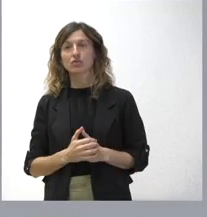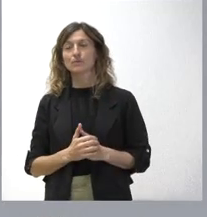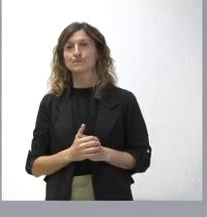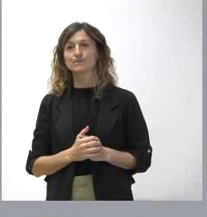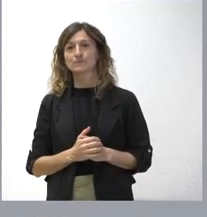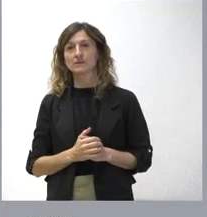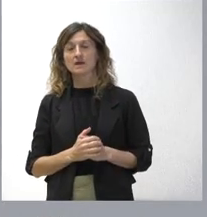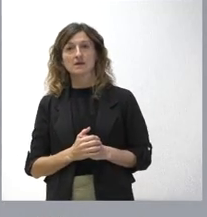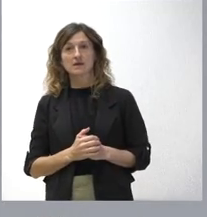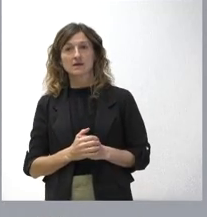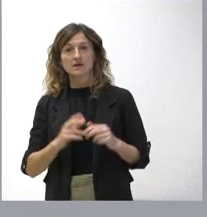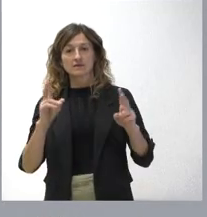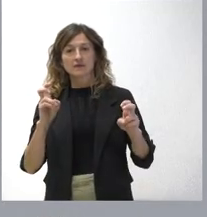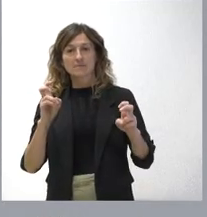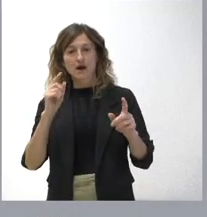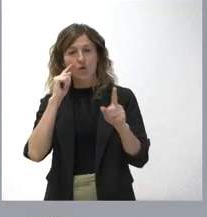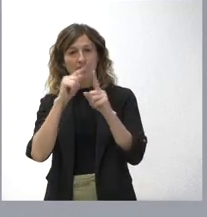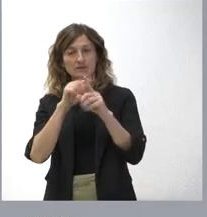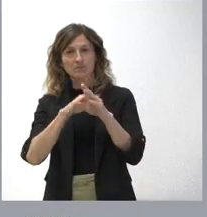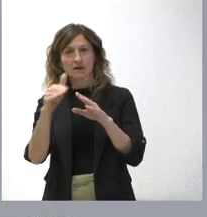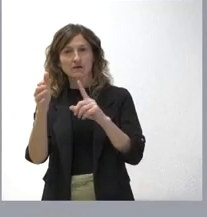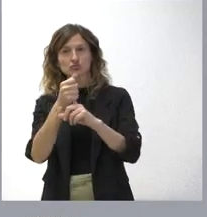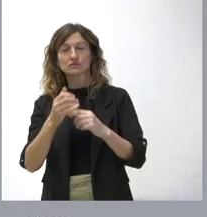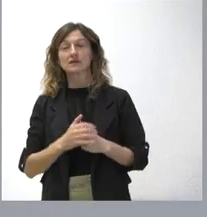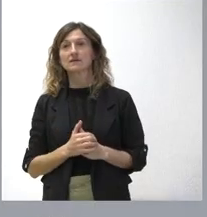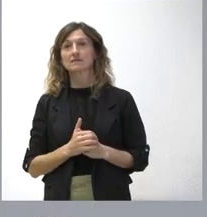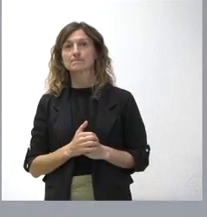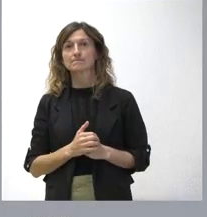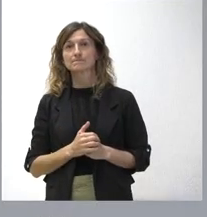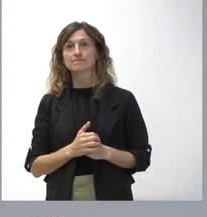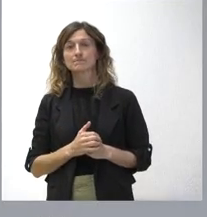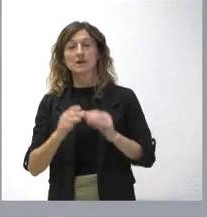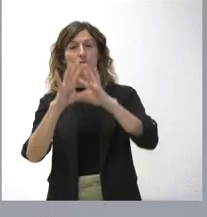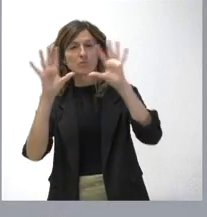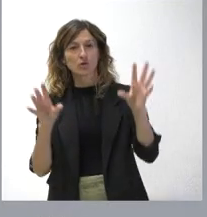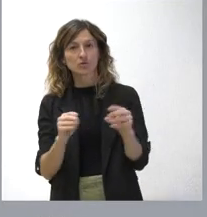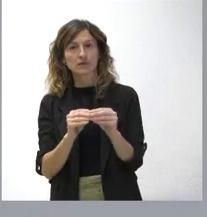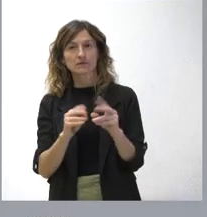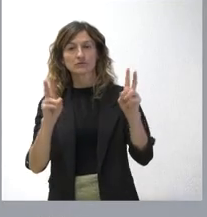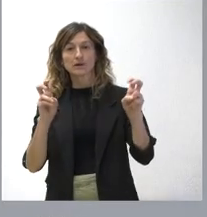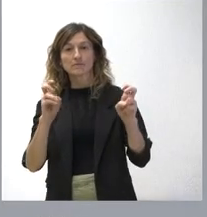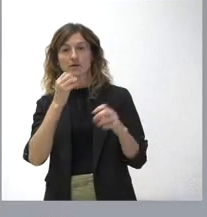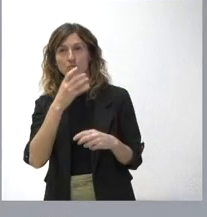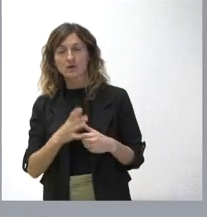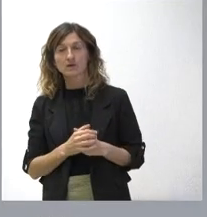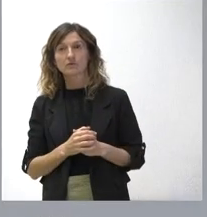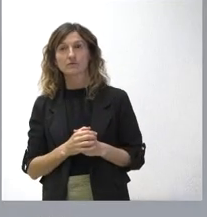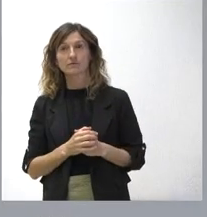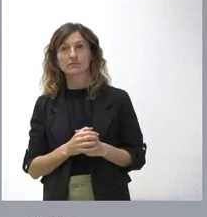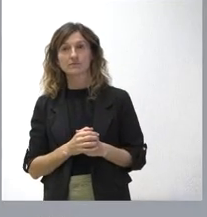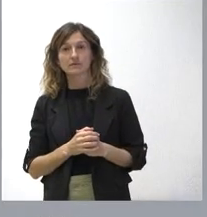a principios y objetivos a largo plazo a conseguir. Y, por lo tanto, es algo bueno, pero no